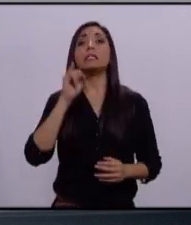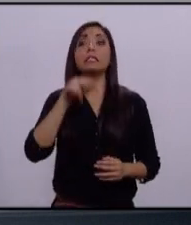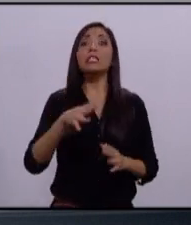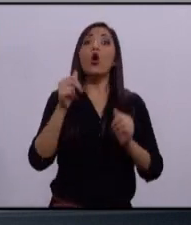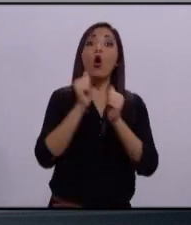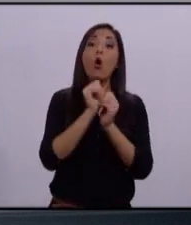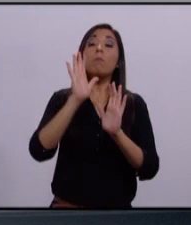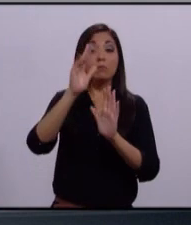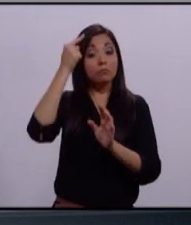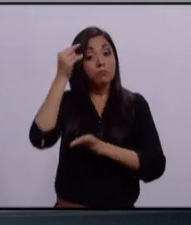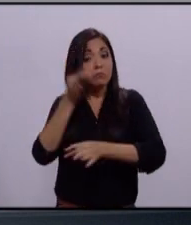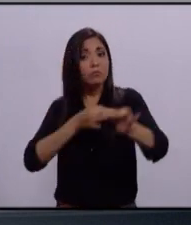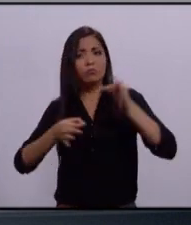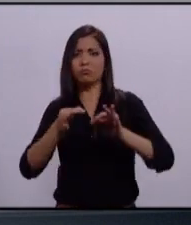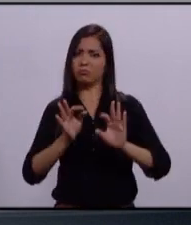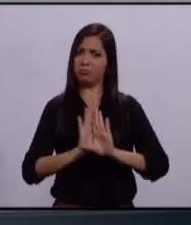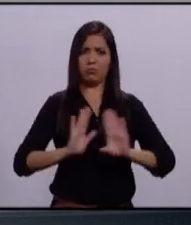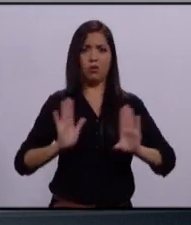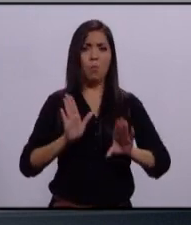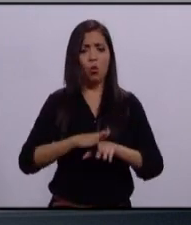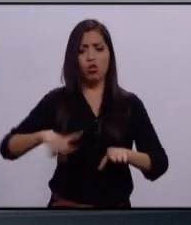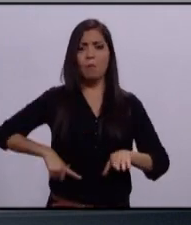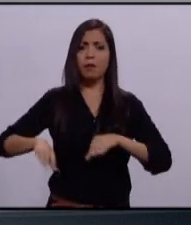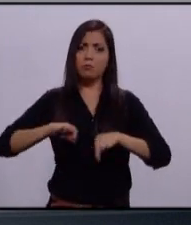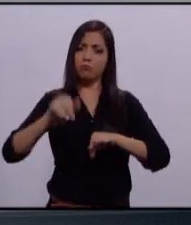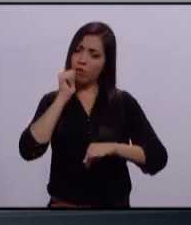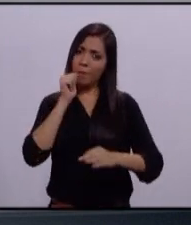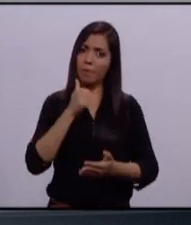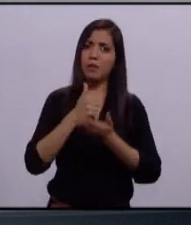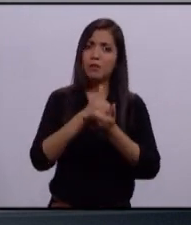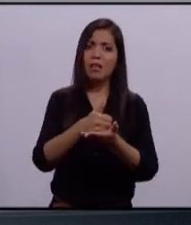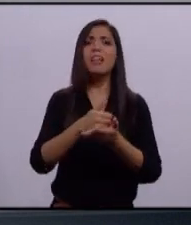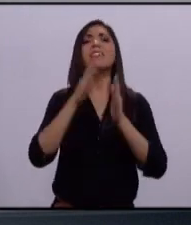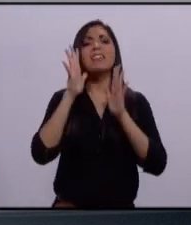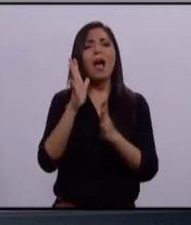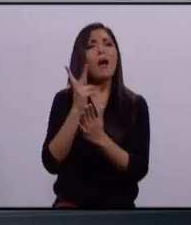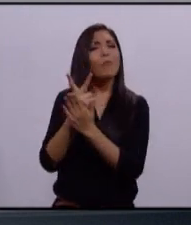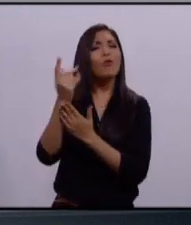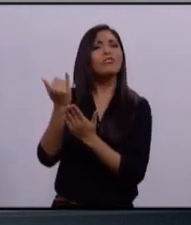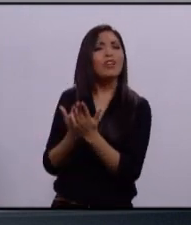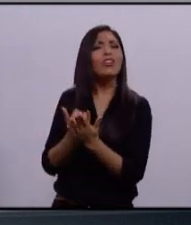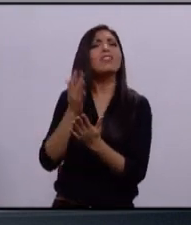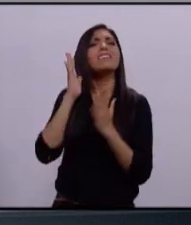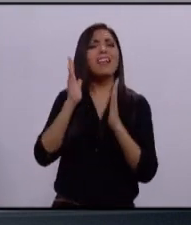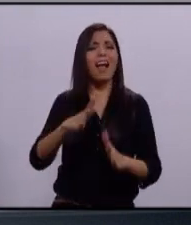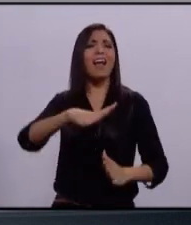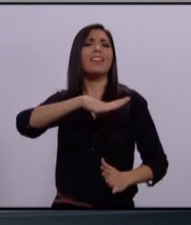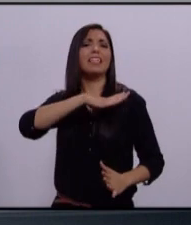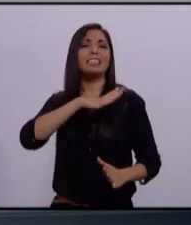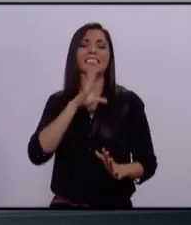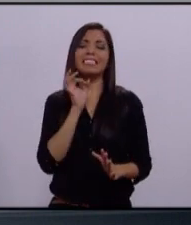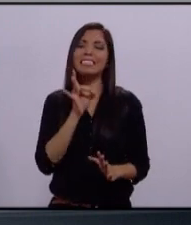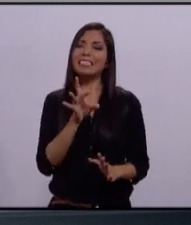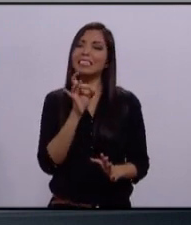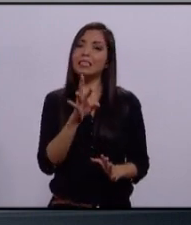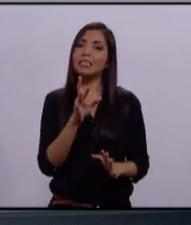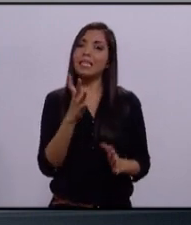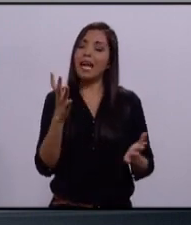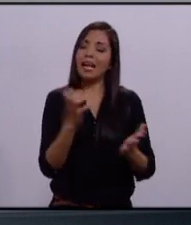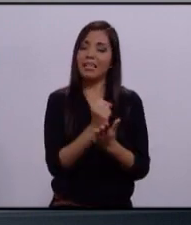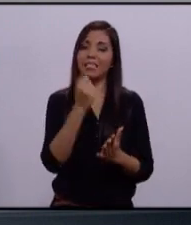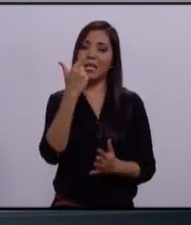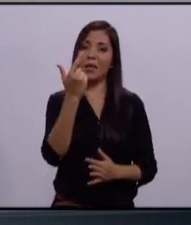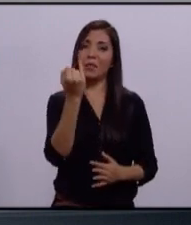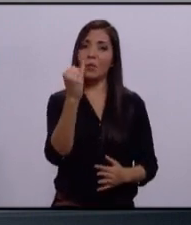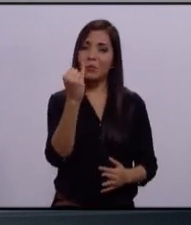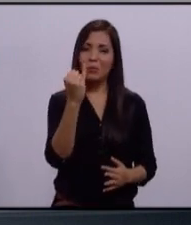políticos. Este proyecto tiene ya un gran respaldo de los ciudadanos. Estamos muy cerca de ganar el próximo 7 de junio.